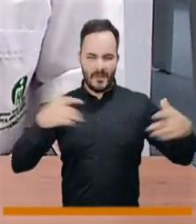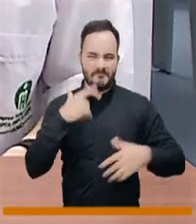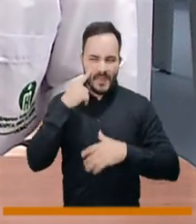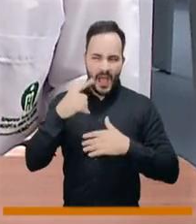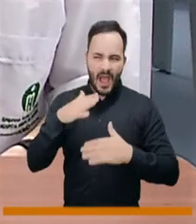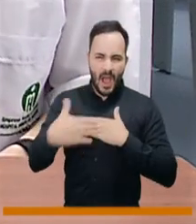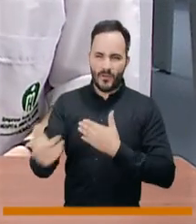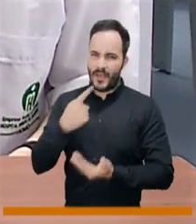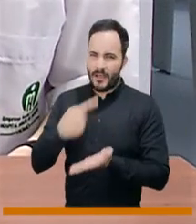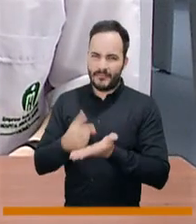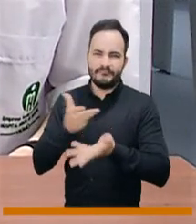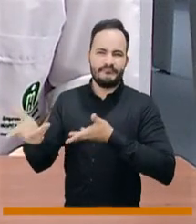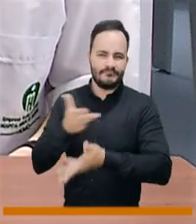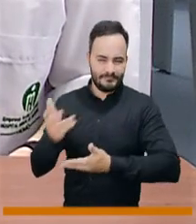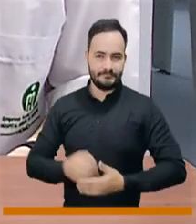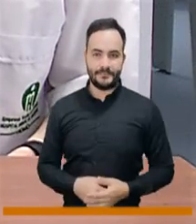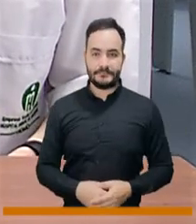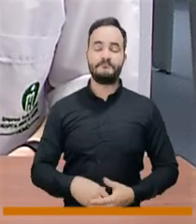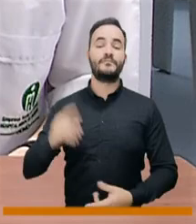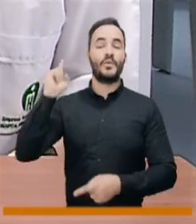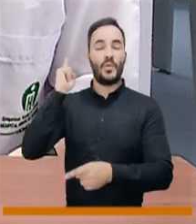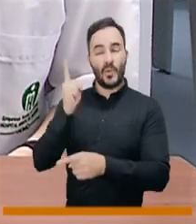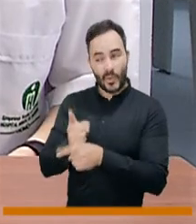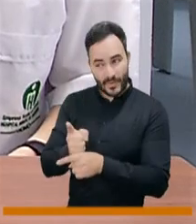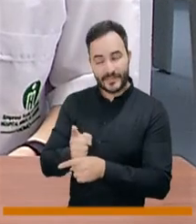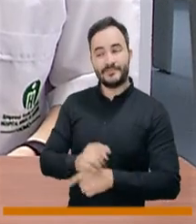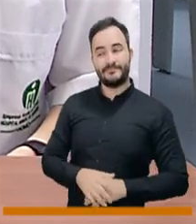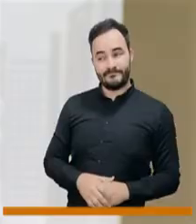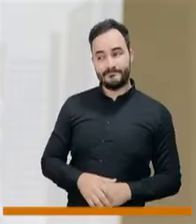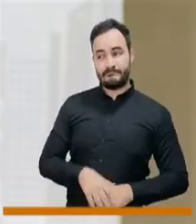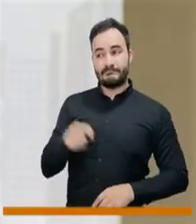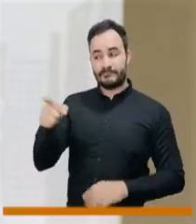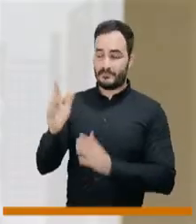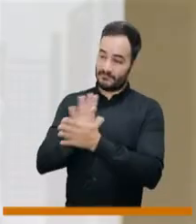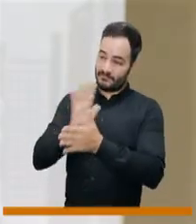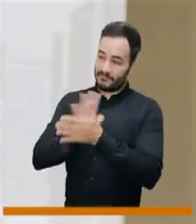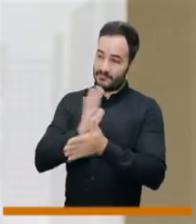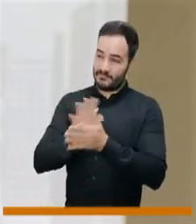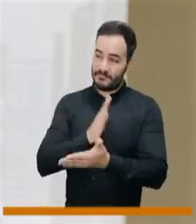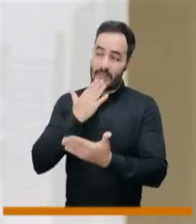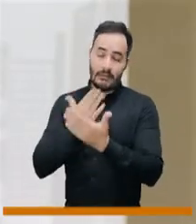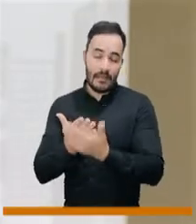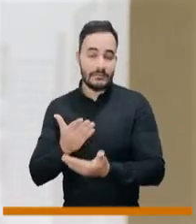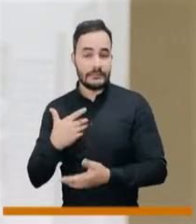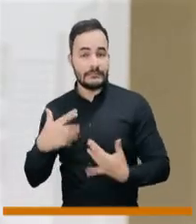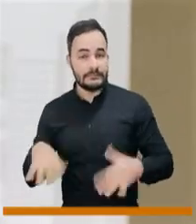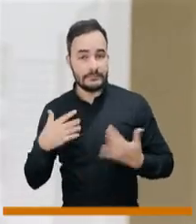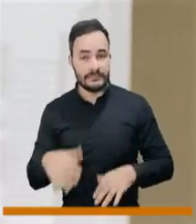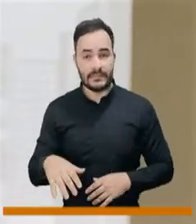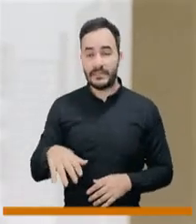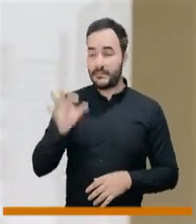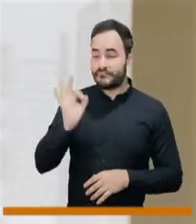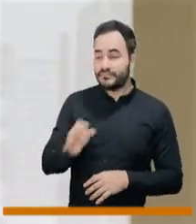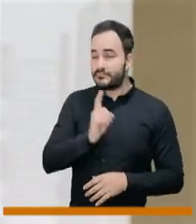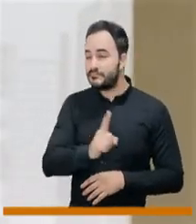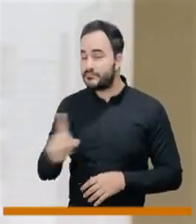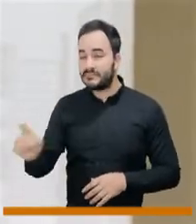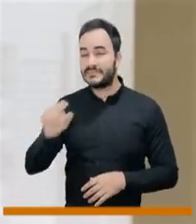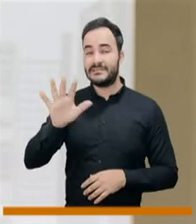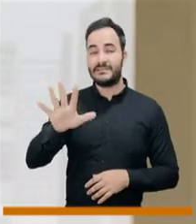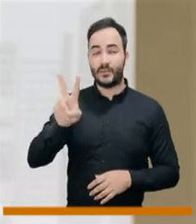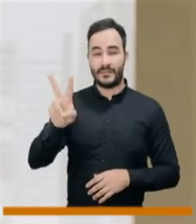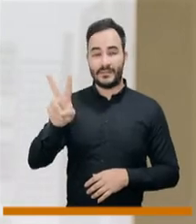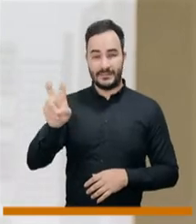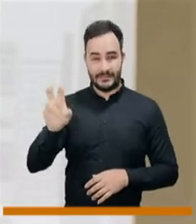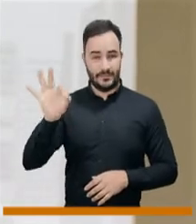hospital. Así es, doctor Luis Bernardo, pues un tema sumamente importante y buen dato el que usted nos entrega, 57% de los pacientes